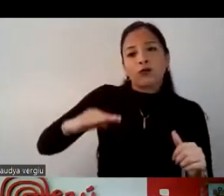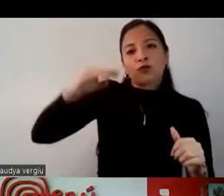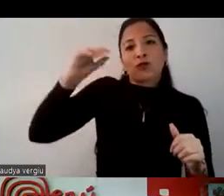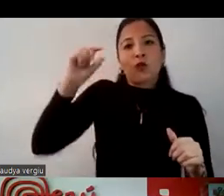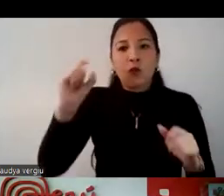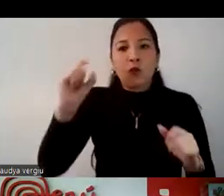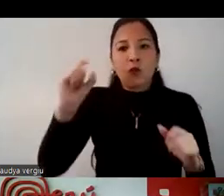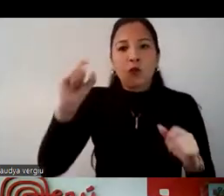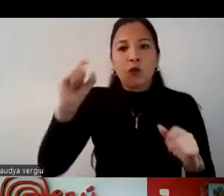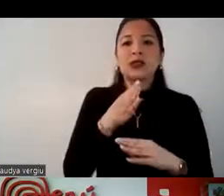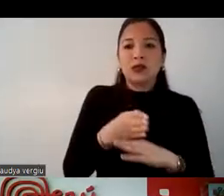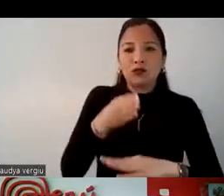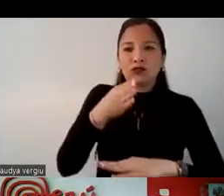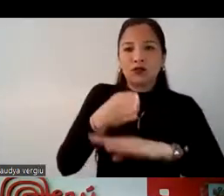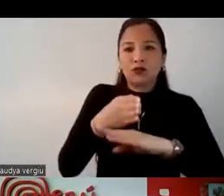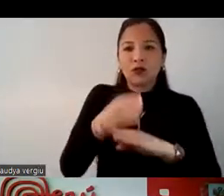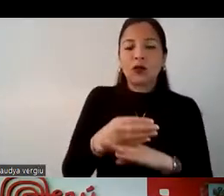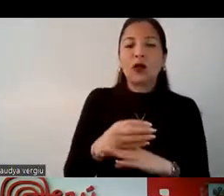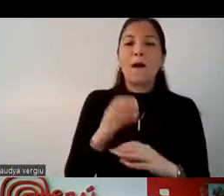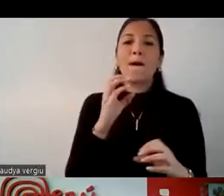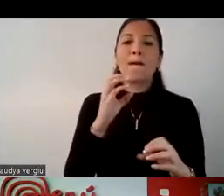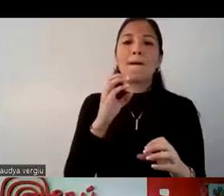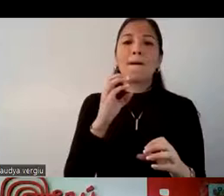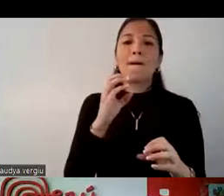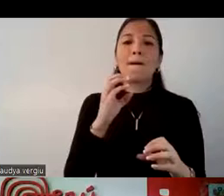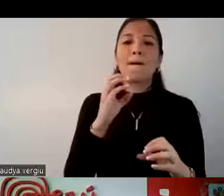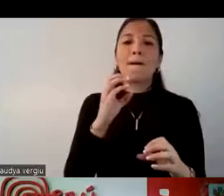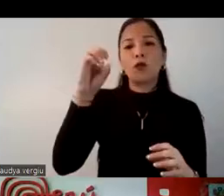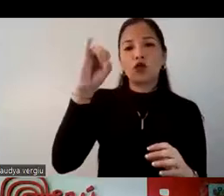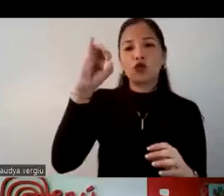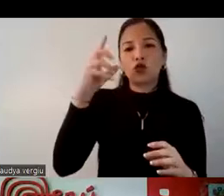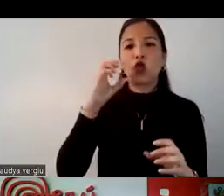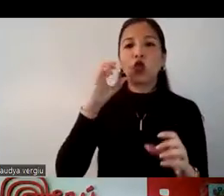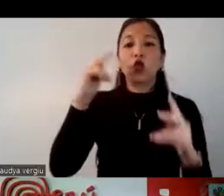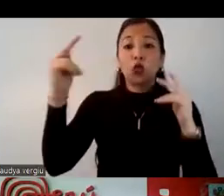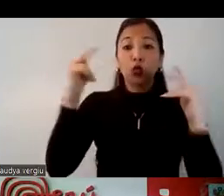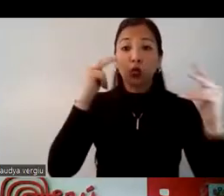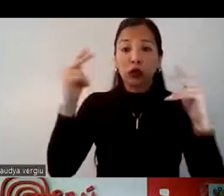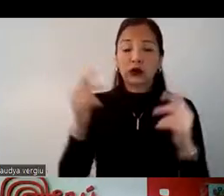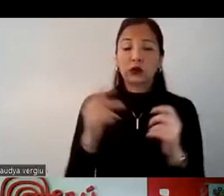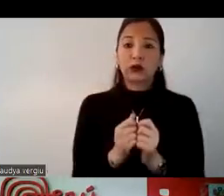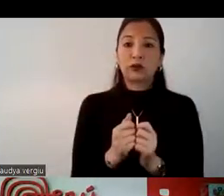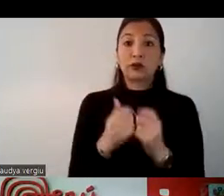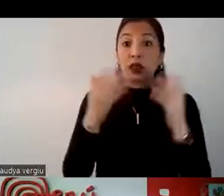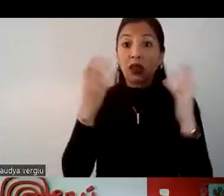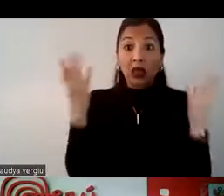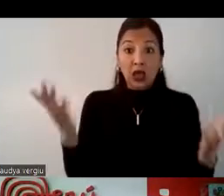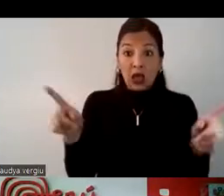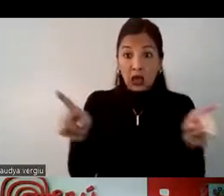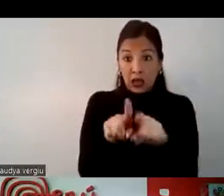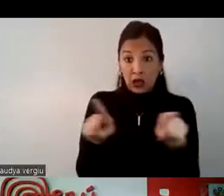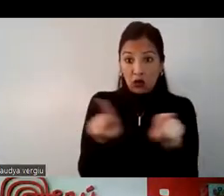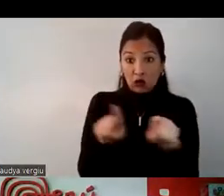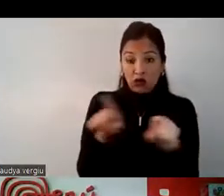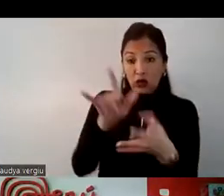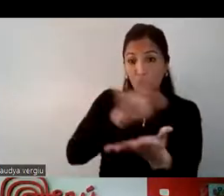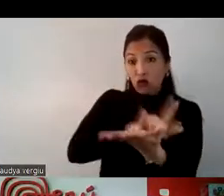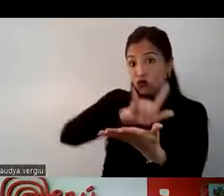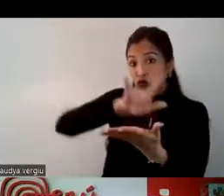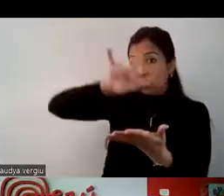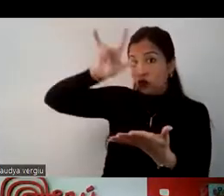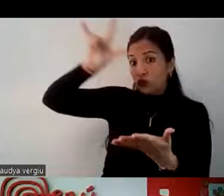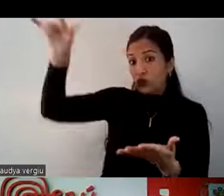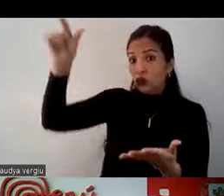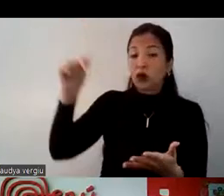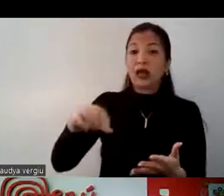seguimos con la promoción del turismo, tanto aérea, porque tenemos vuelos internacionales